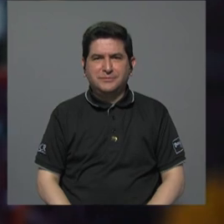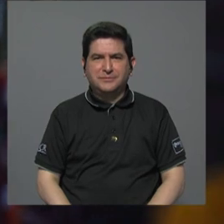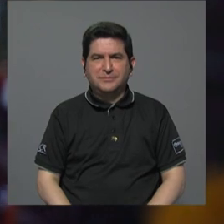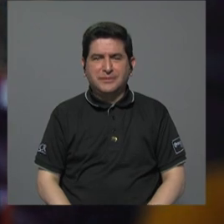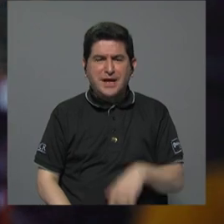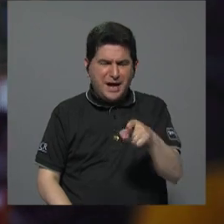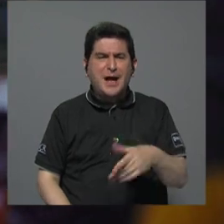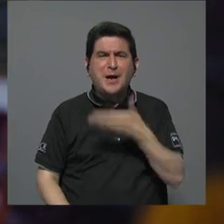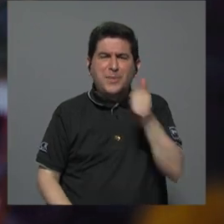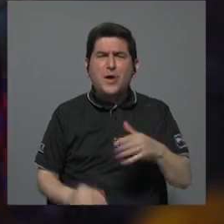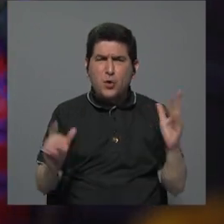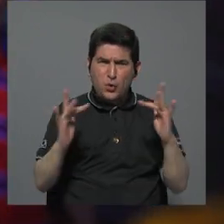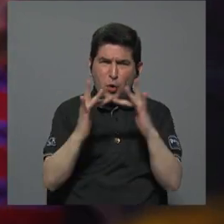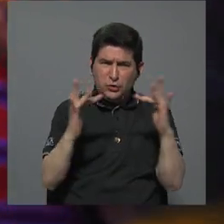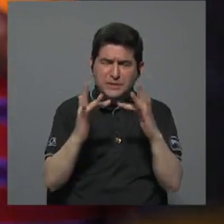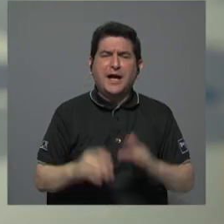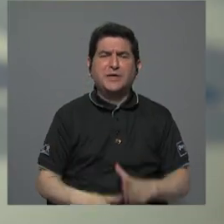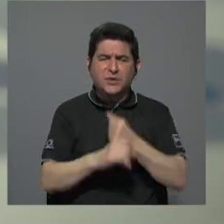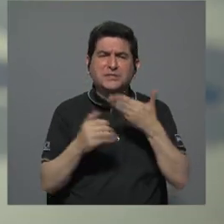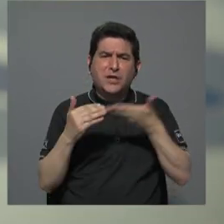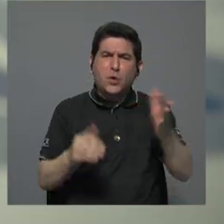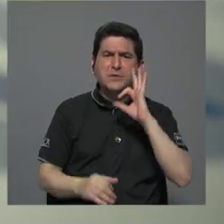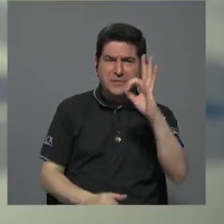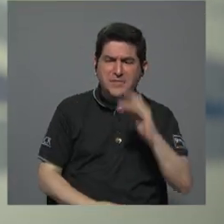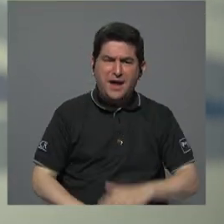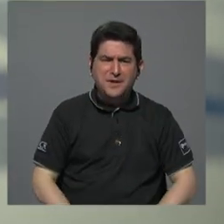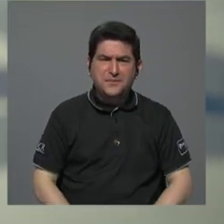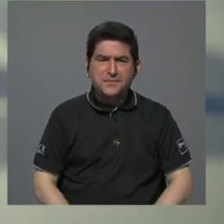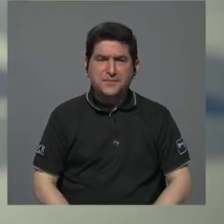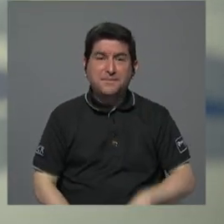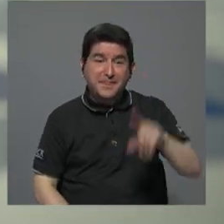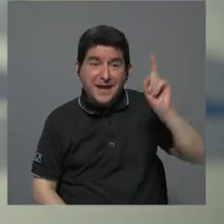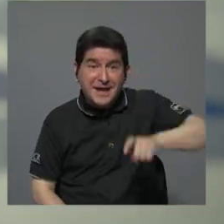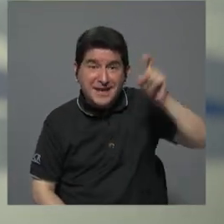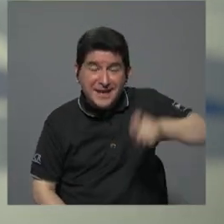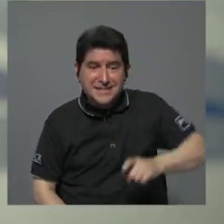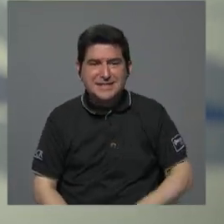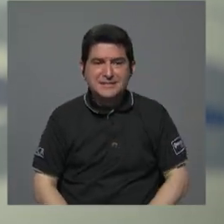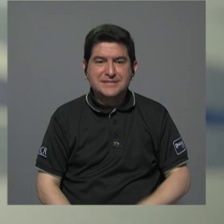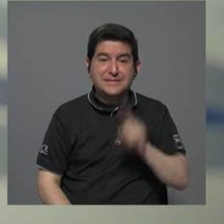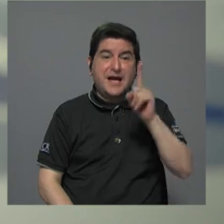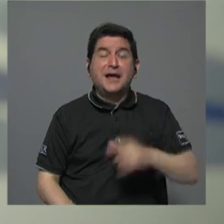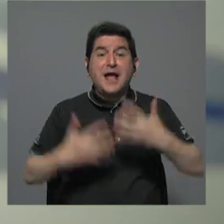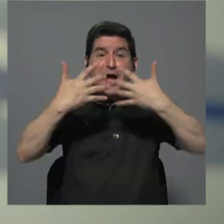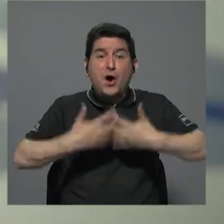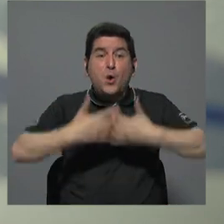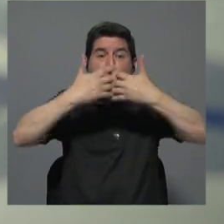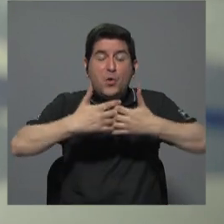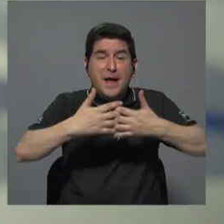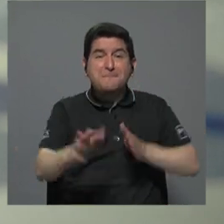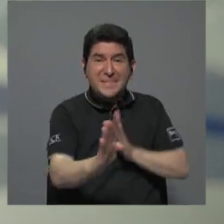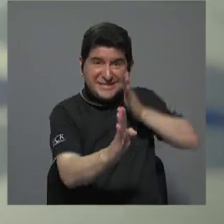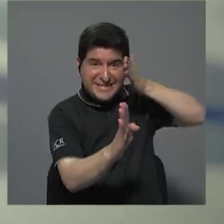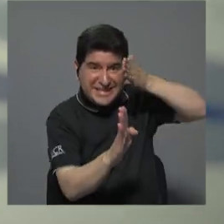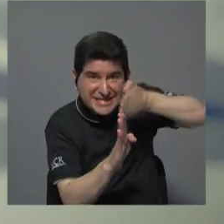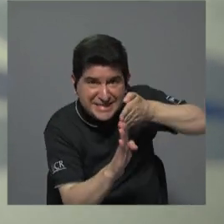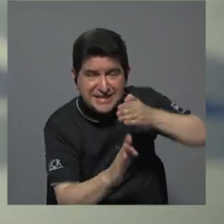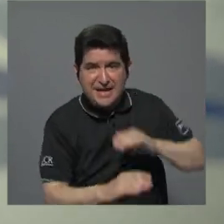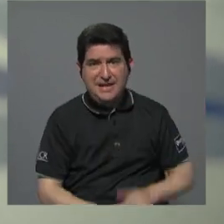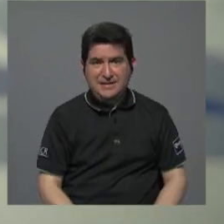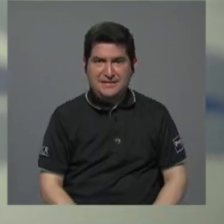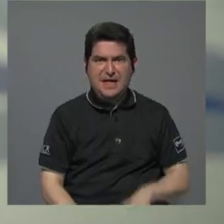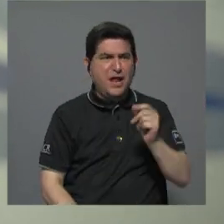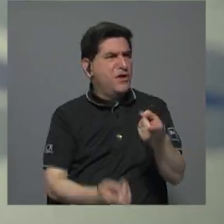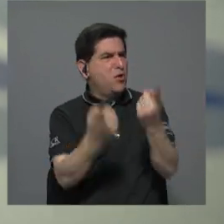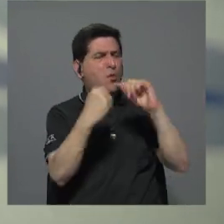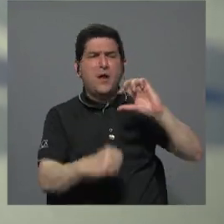conexión para poder hacer las cosas bien? Tienen que hacer una empresa directa, no de